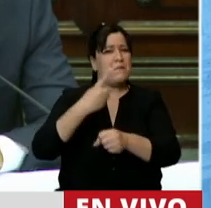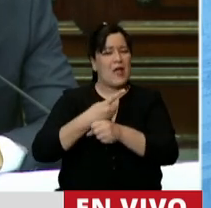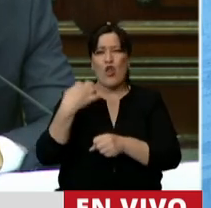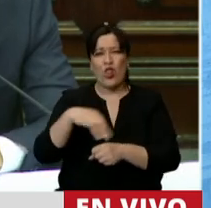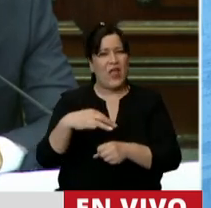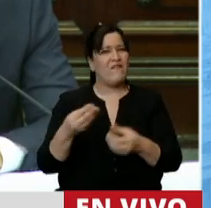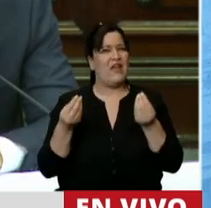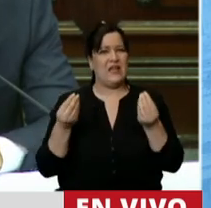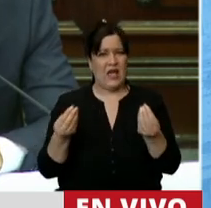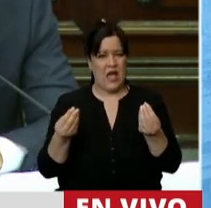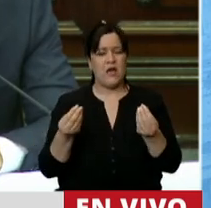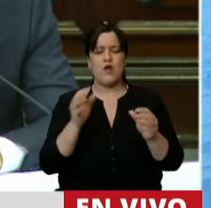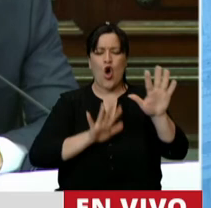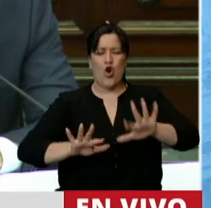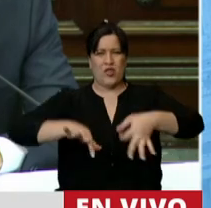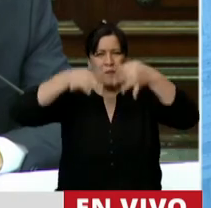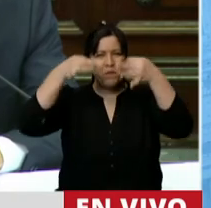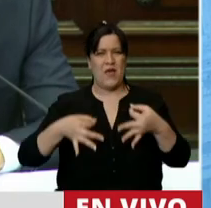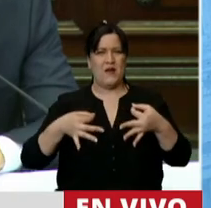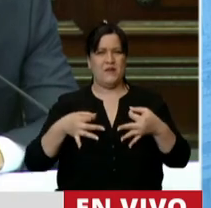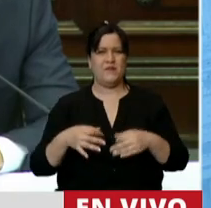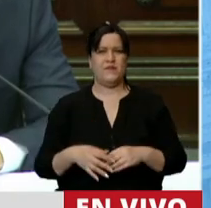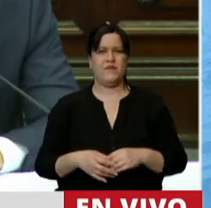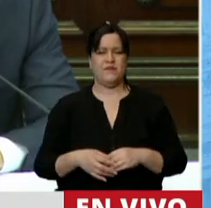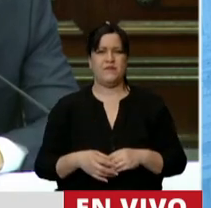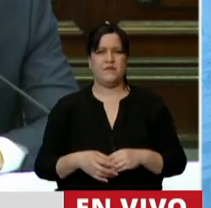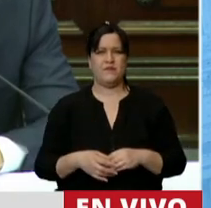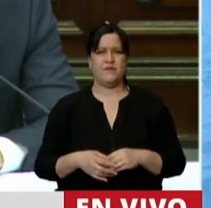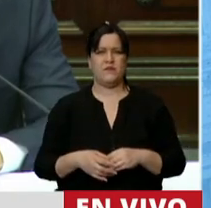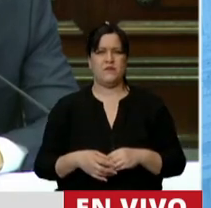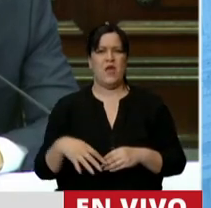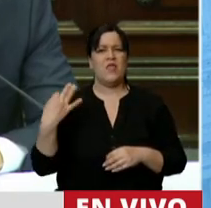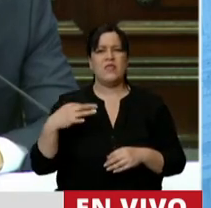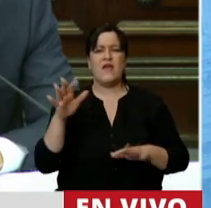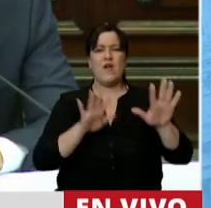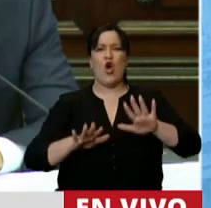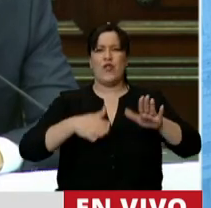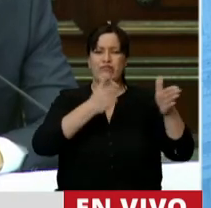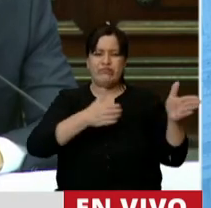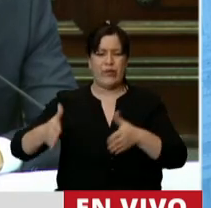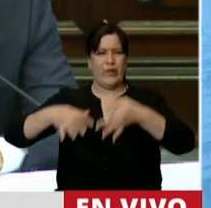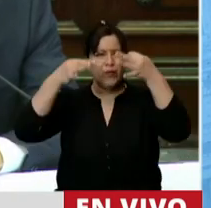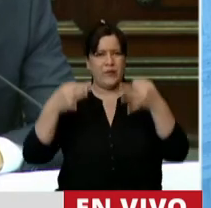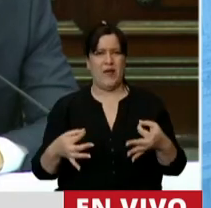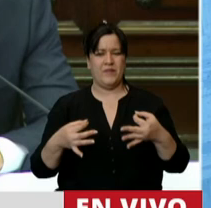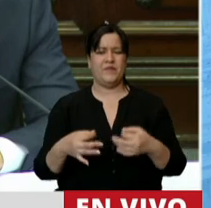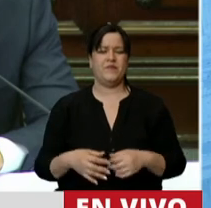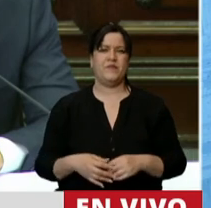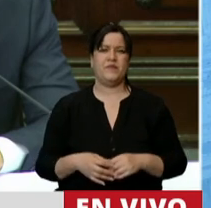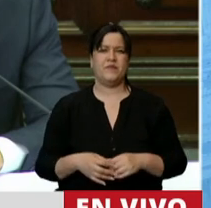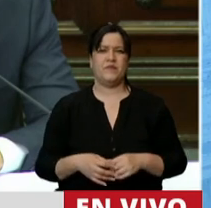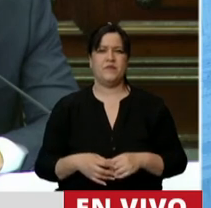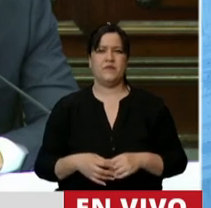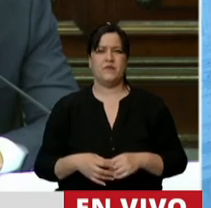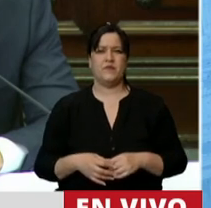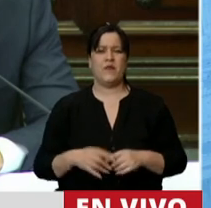hacer es ordenar instituciones en el país. Dejarlas que vuelen. Que no